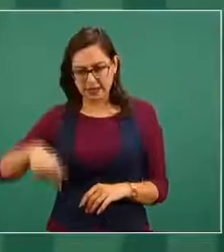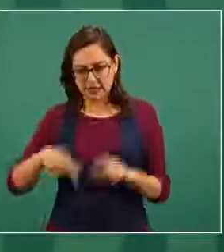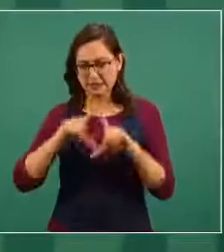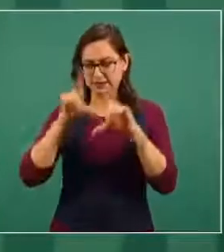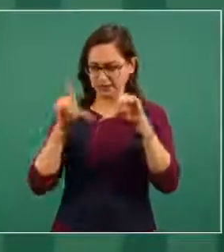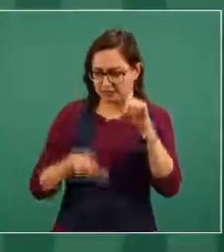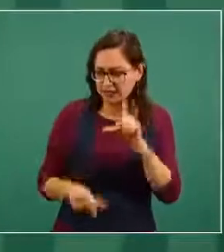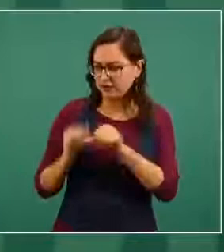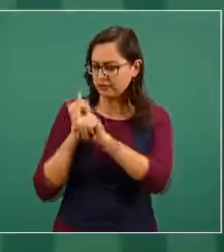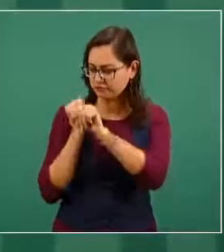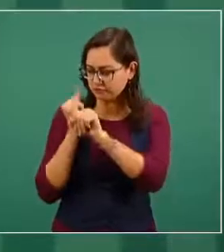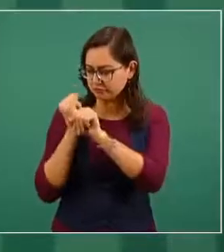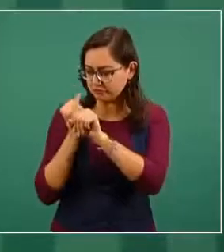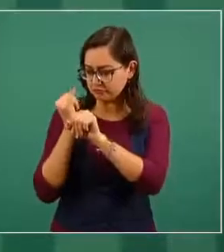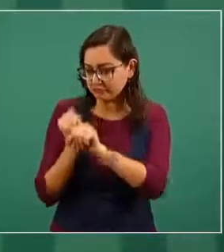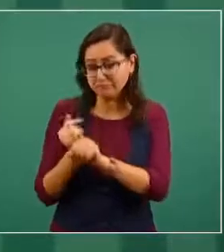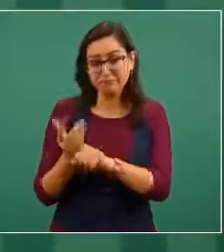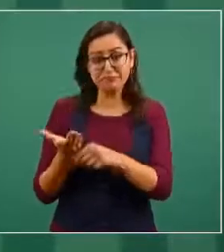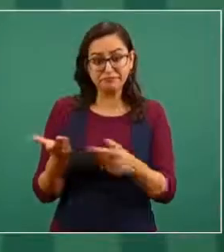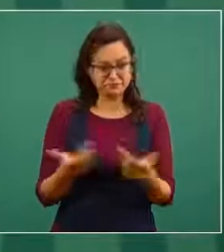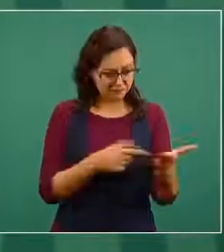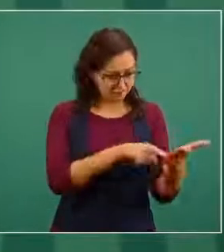es que el general cienfuegos